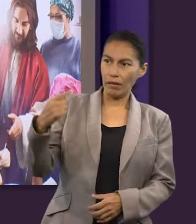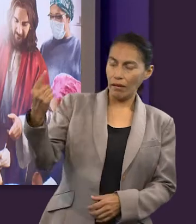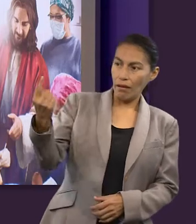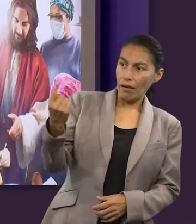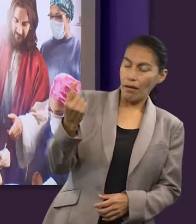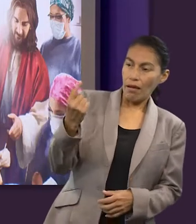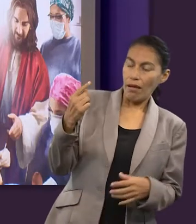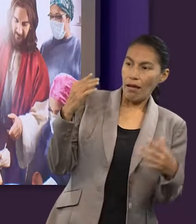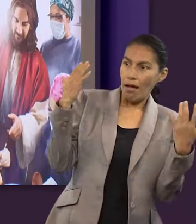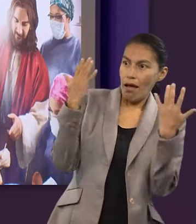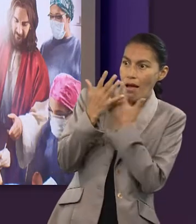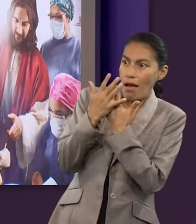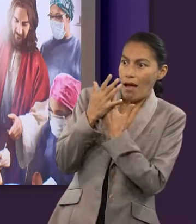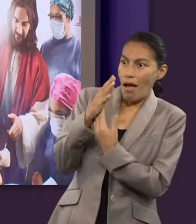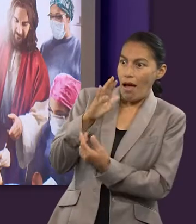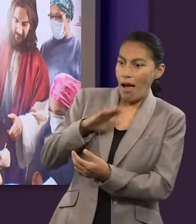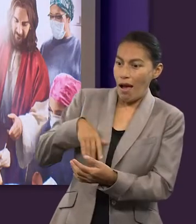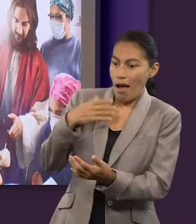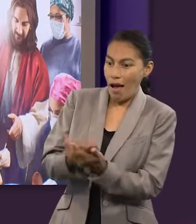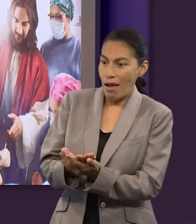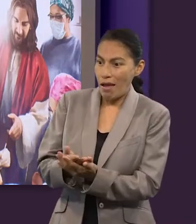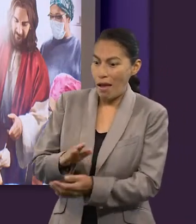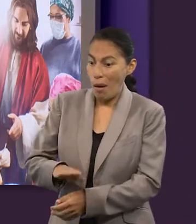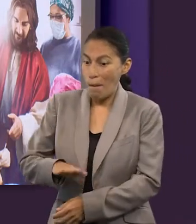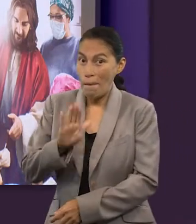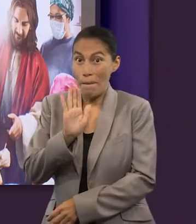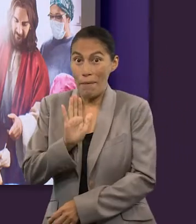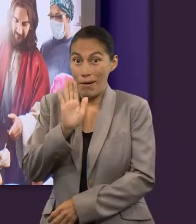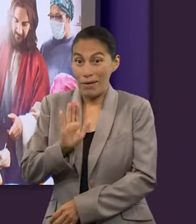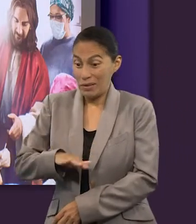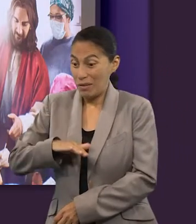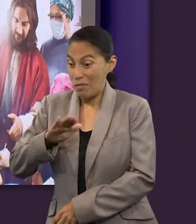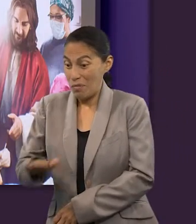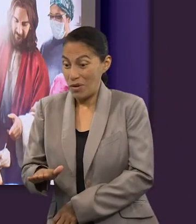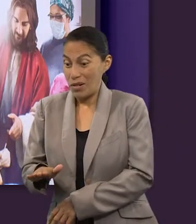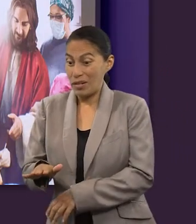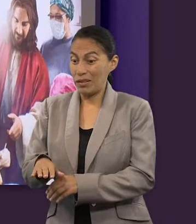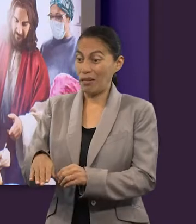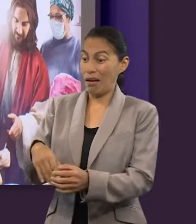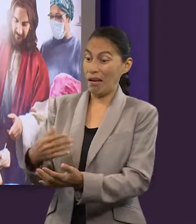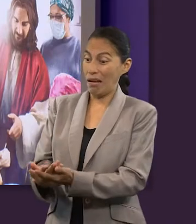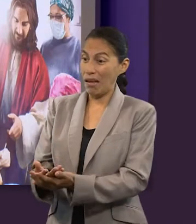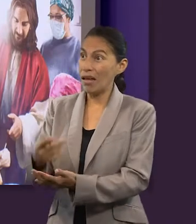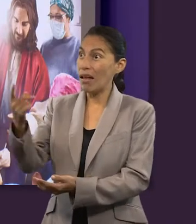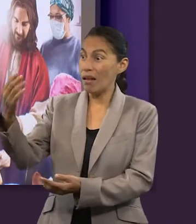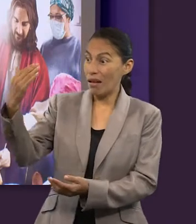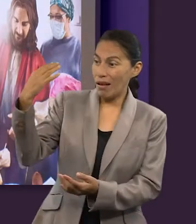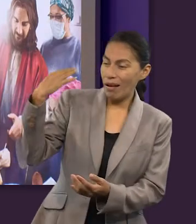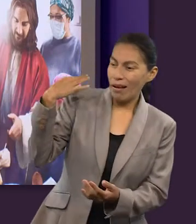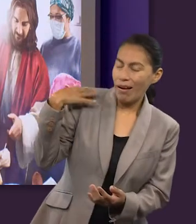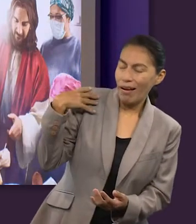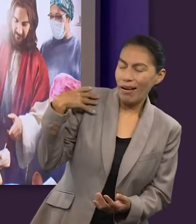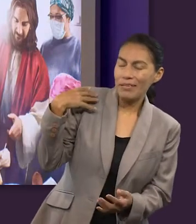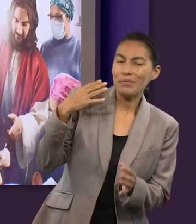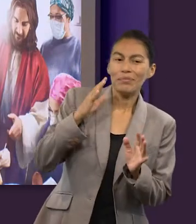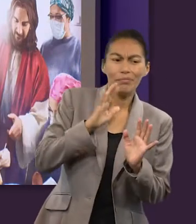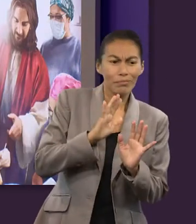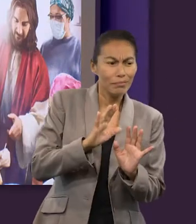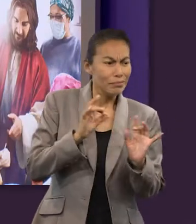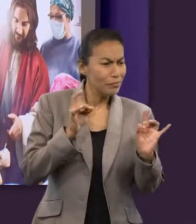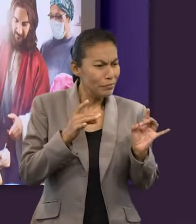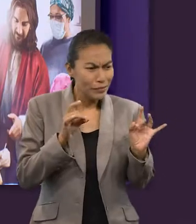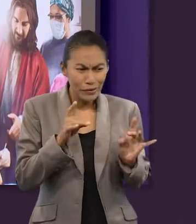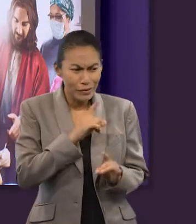Cuando le vi, caí como muerto a sus pies, y él puso su diestra sobre mí, diciéndome,